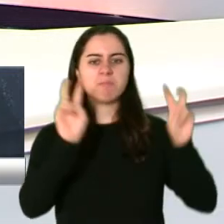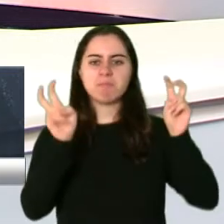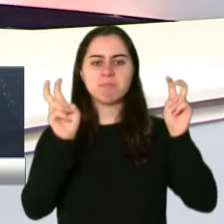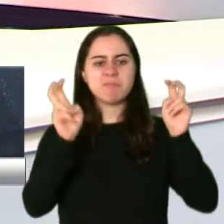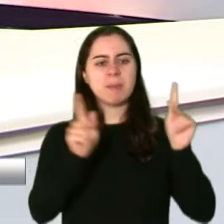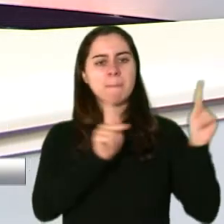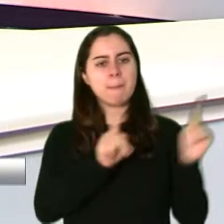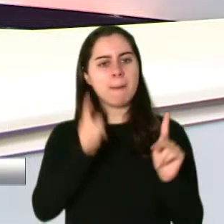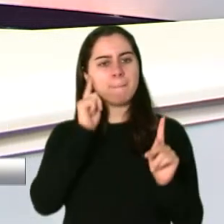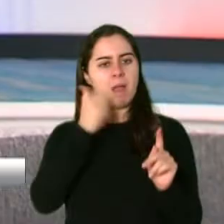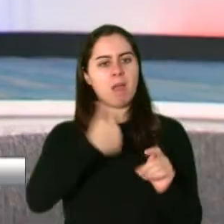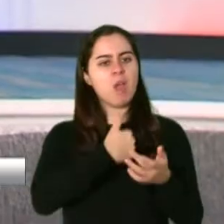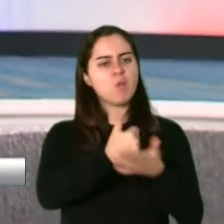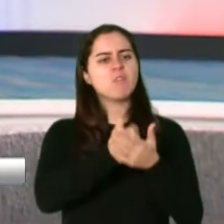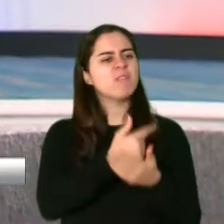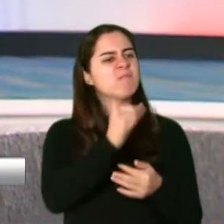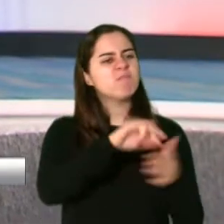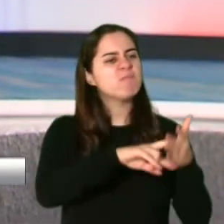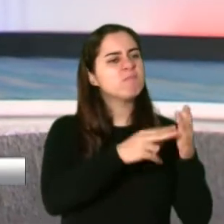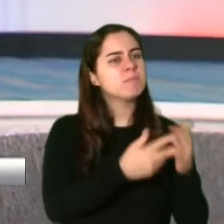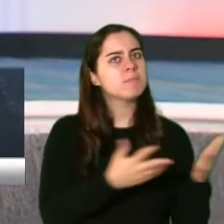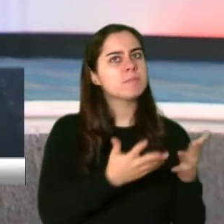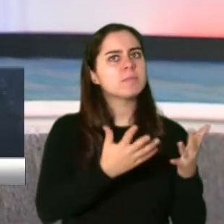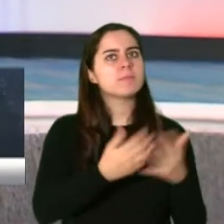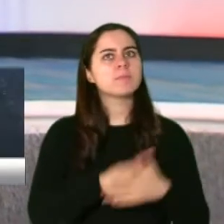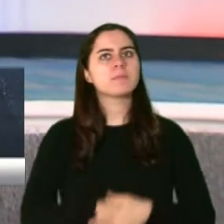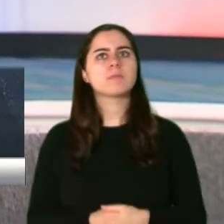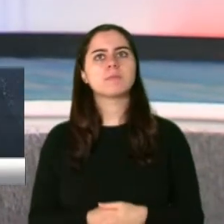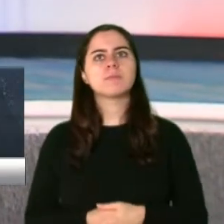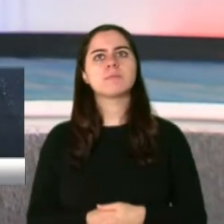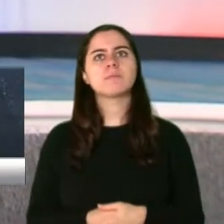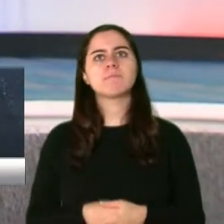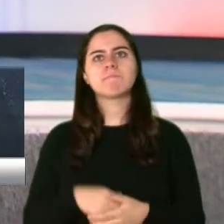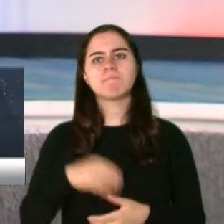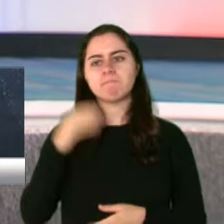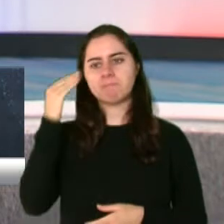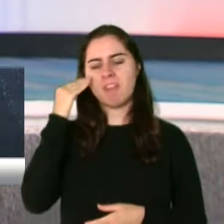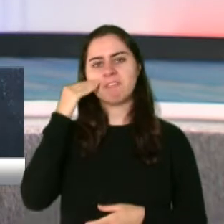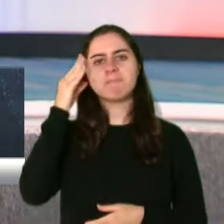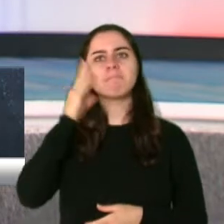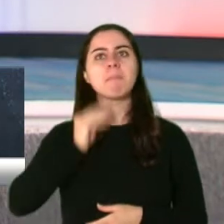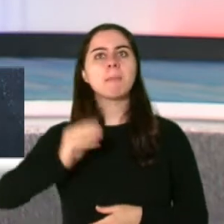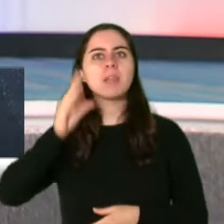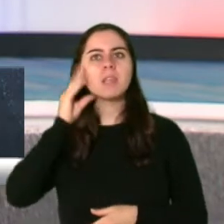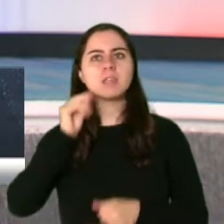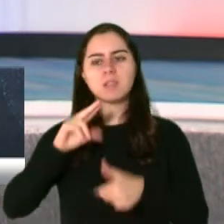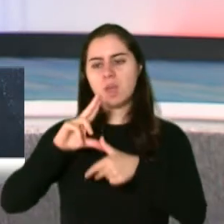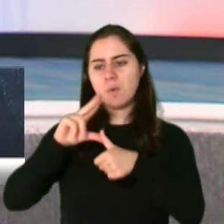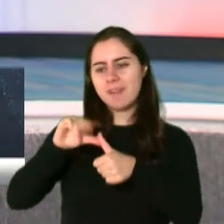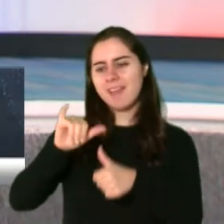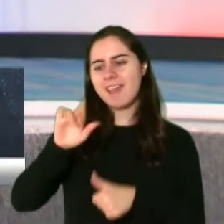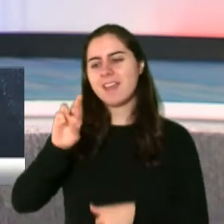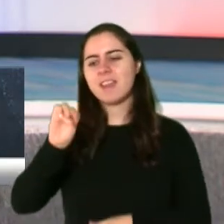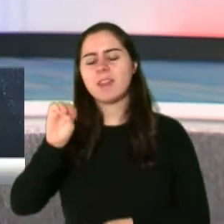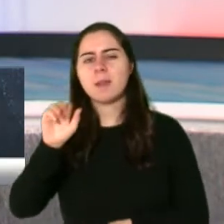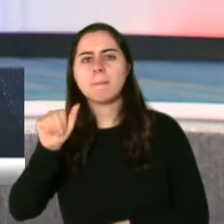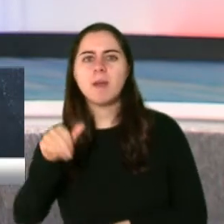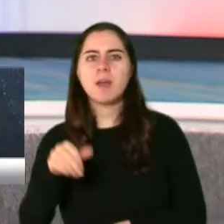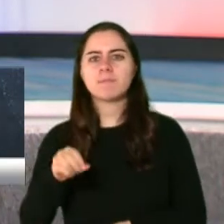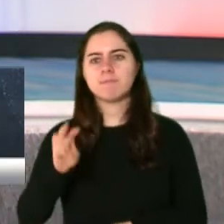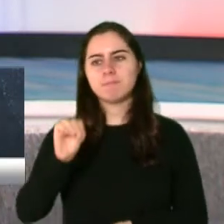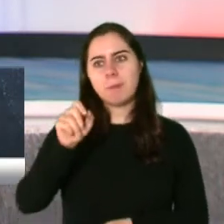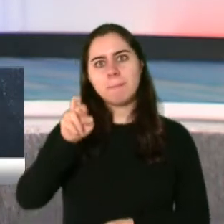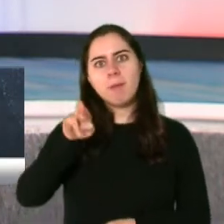Prepárate para ayudarte. Mira, esta iniciativa la comenzamos luego de la experiencia que vimos con los huracanes Irma y María, que como saben pues fueron